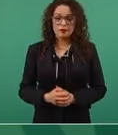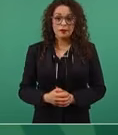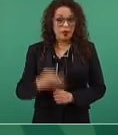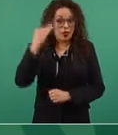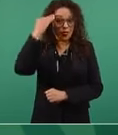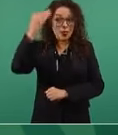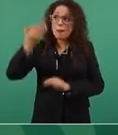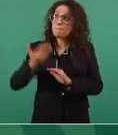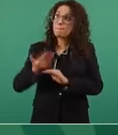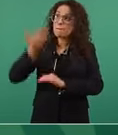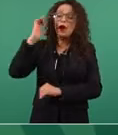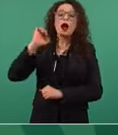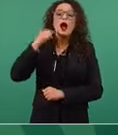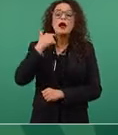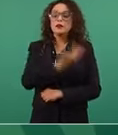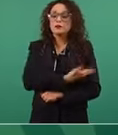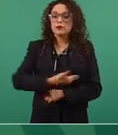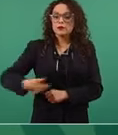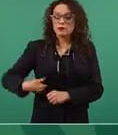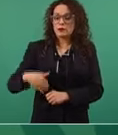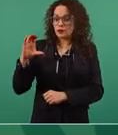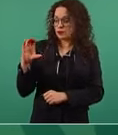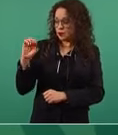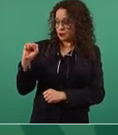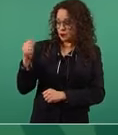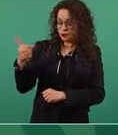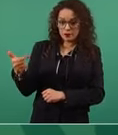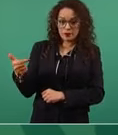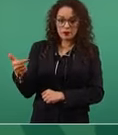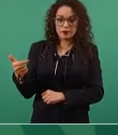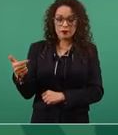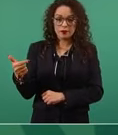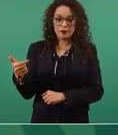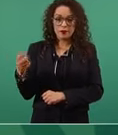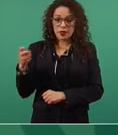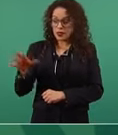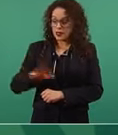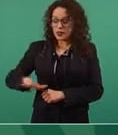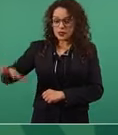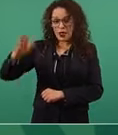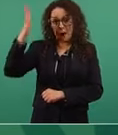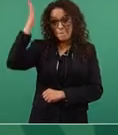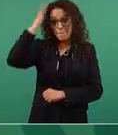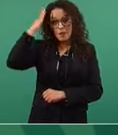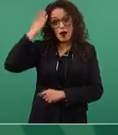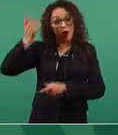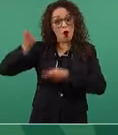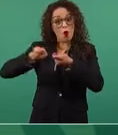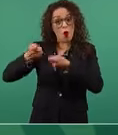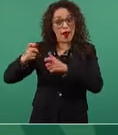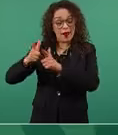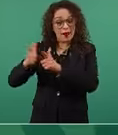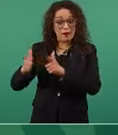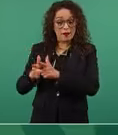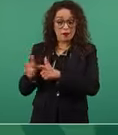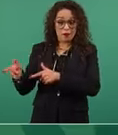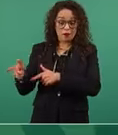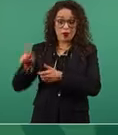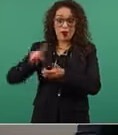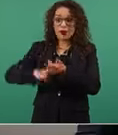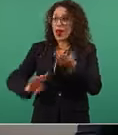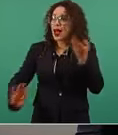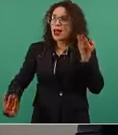son los grupos dominantes en el mundo